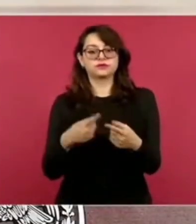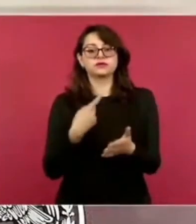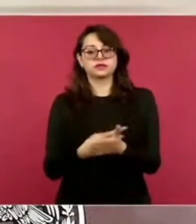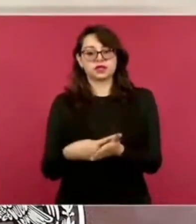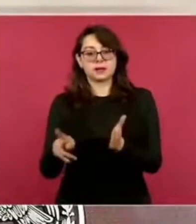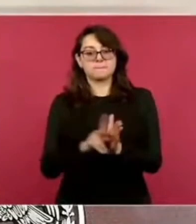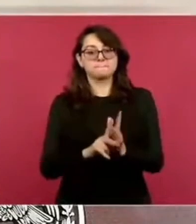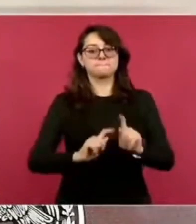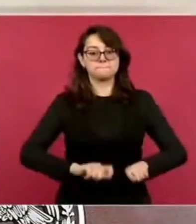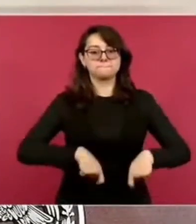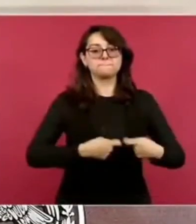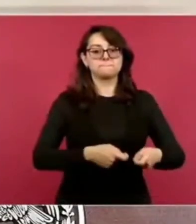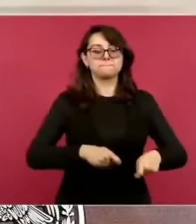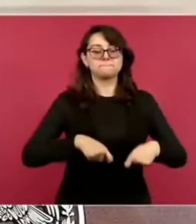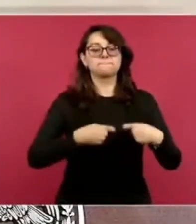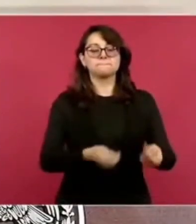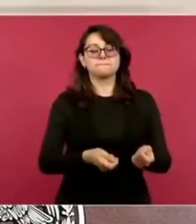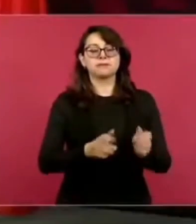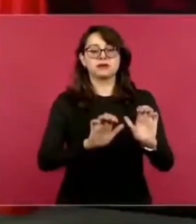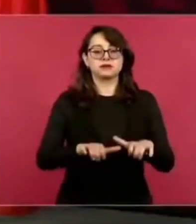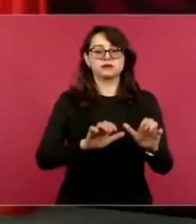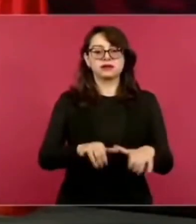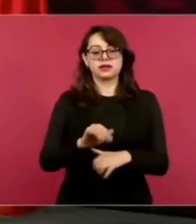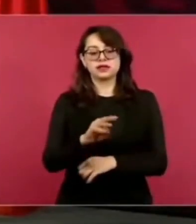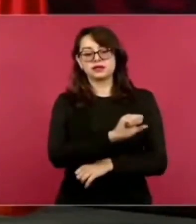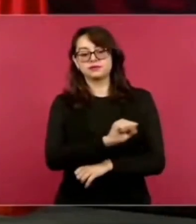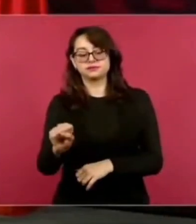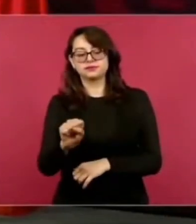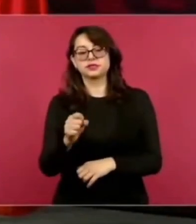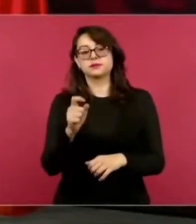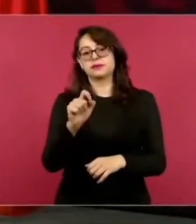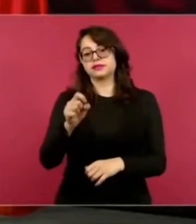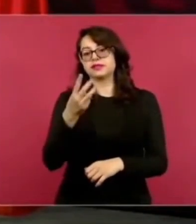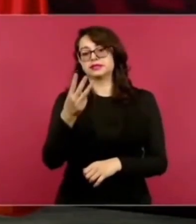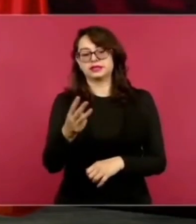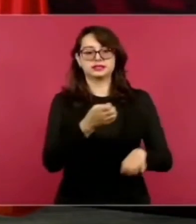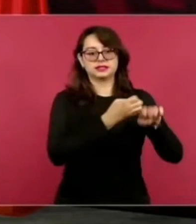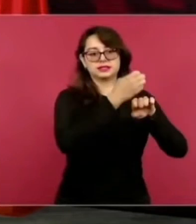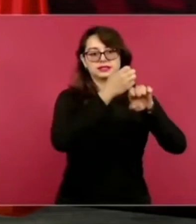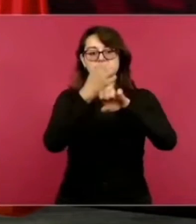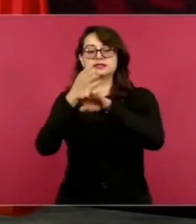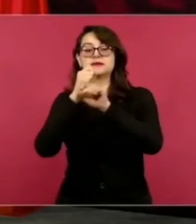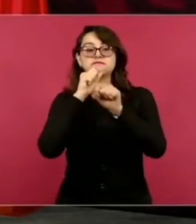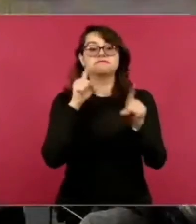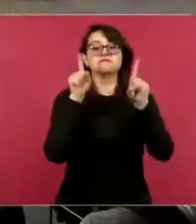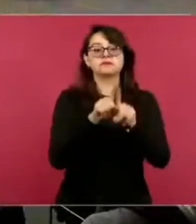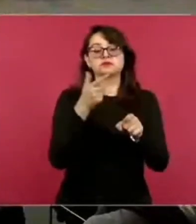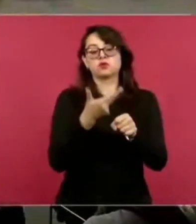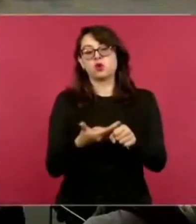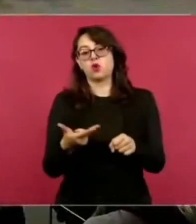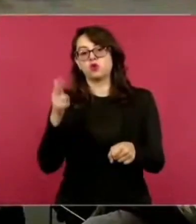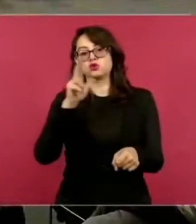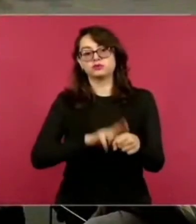trabajadores eventuales al INSS-Bienestar en los 23 estados, así como la infraestructura médica del